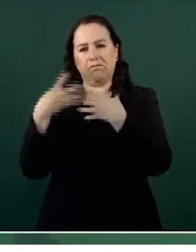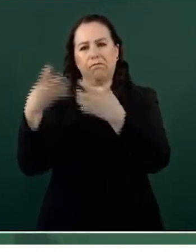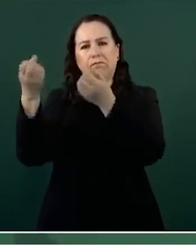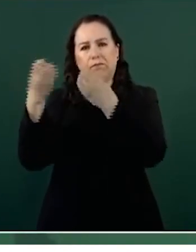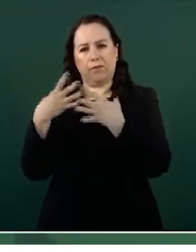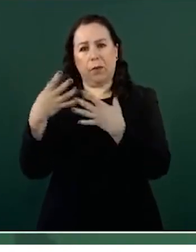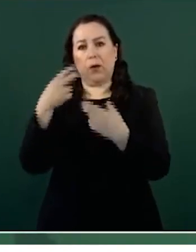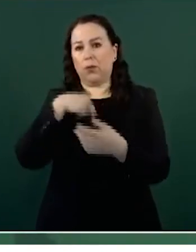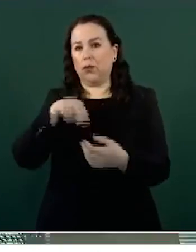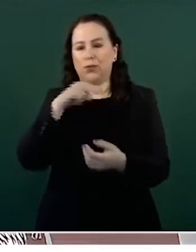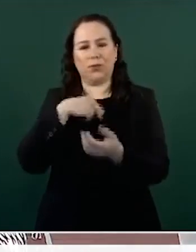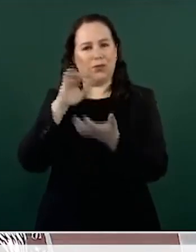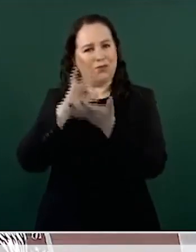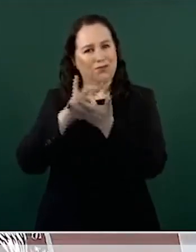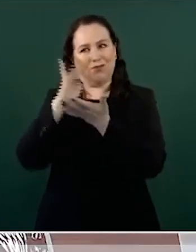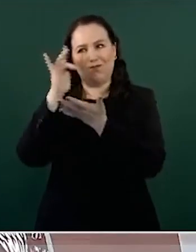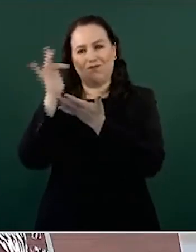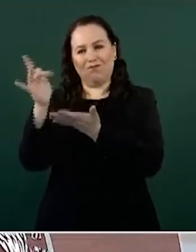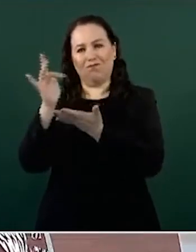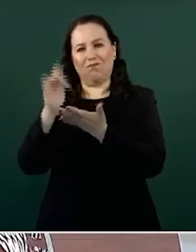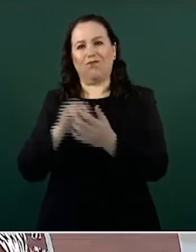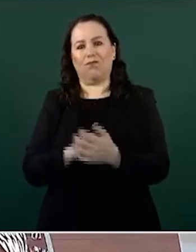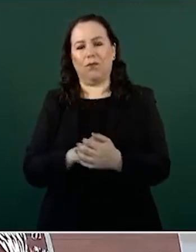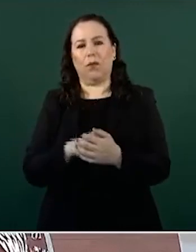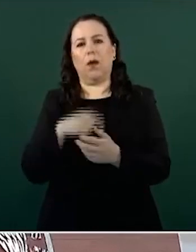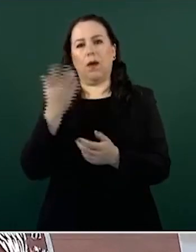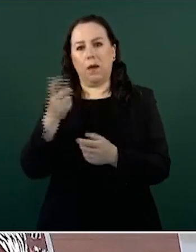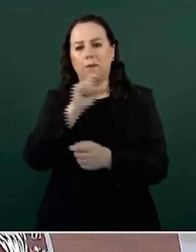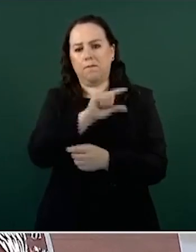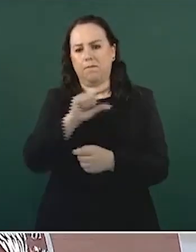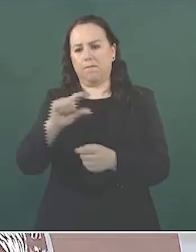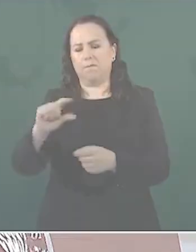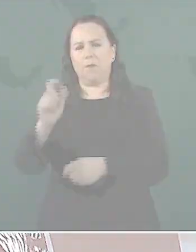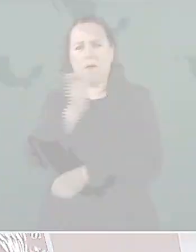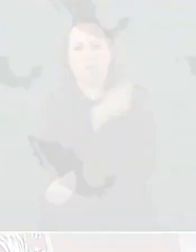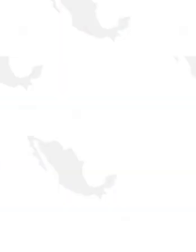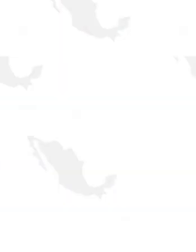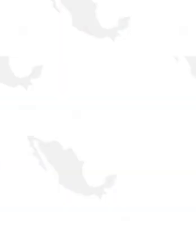para contar con vacunas suficientes.